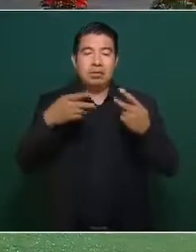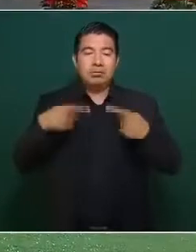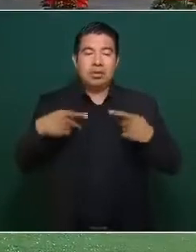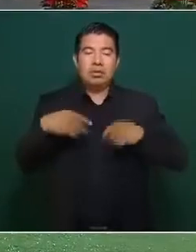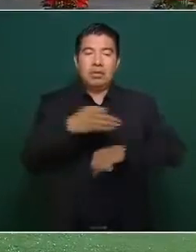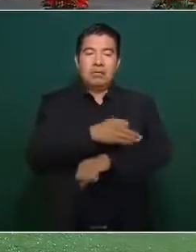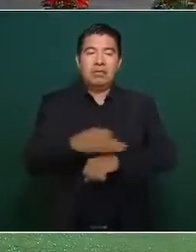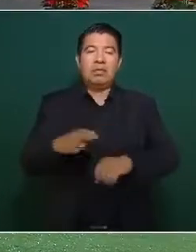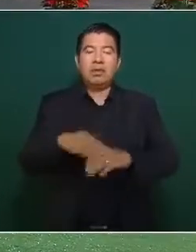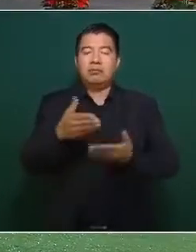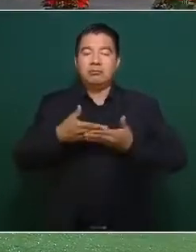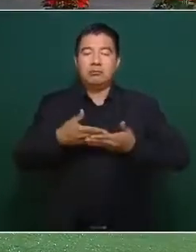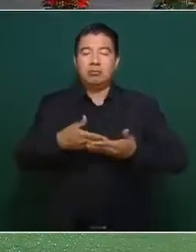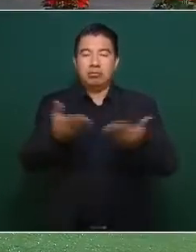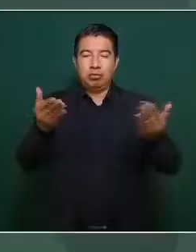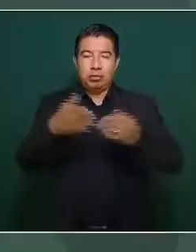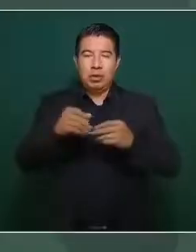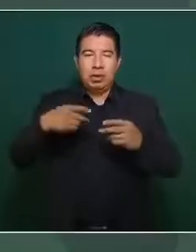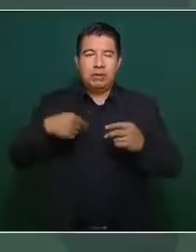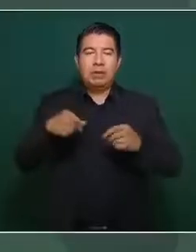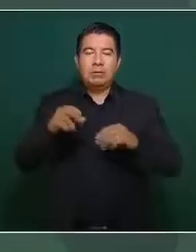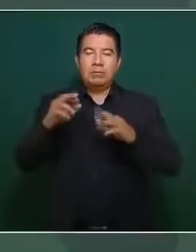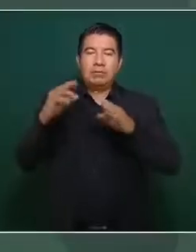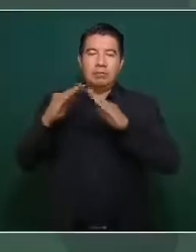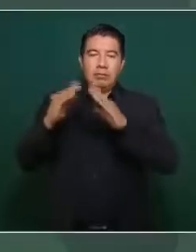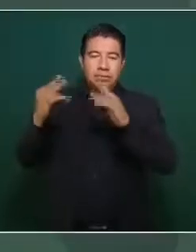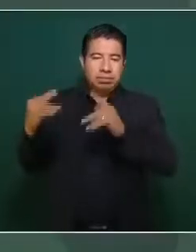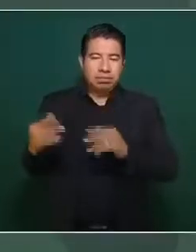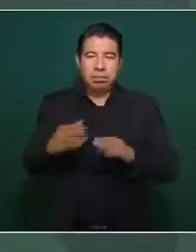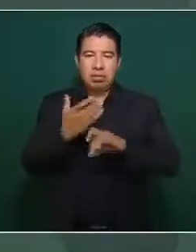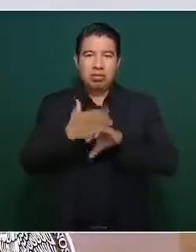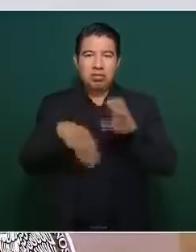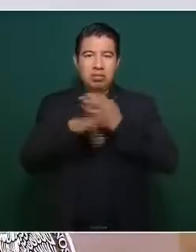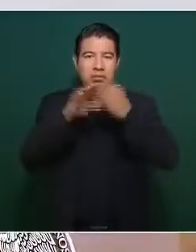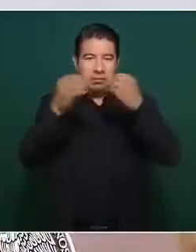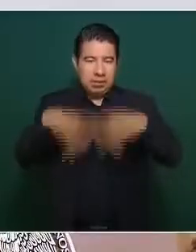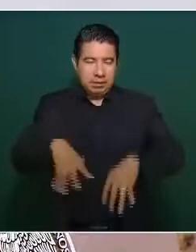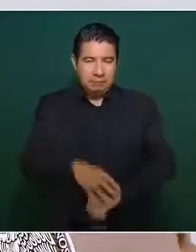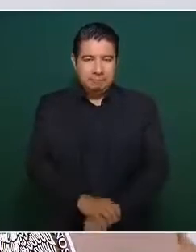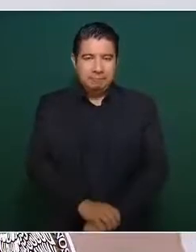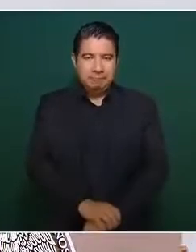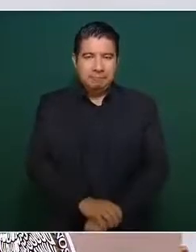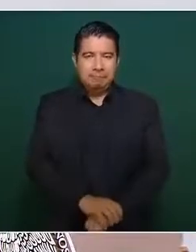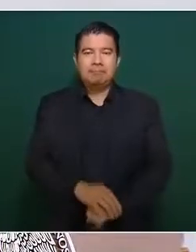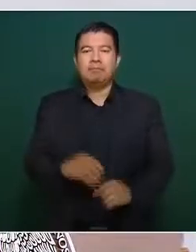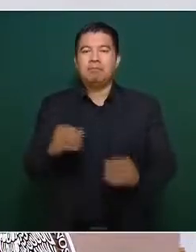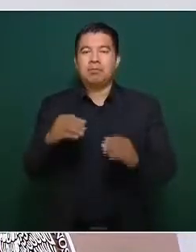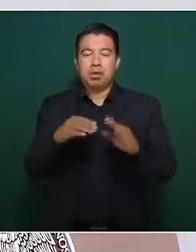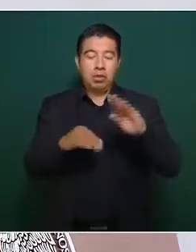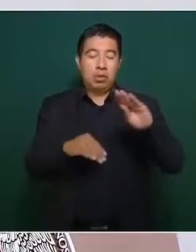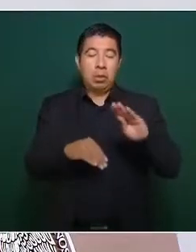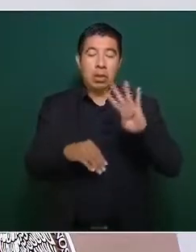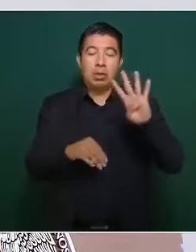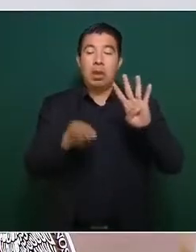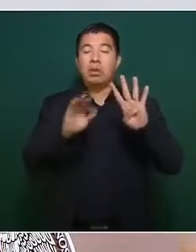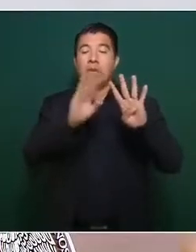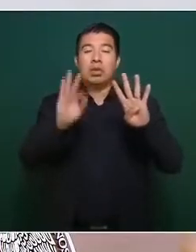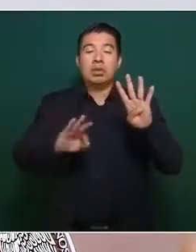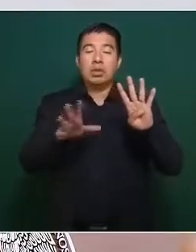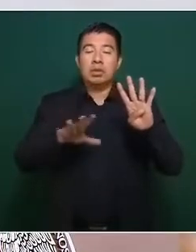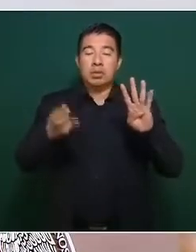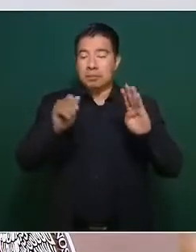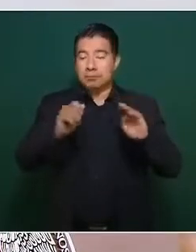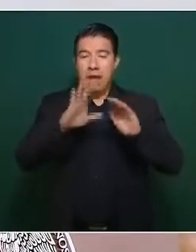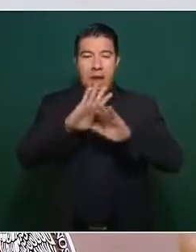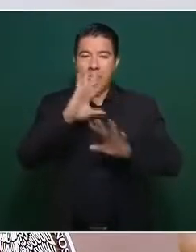las familias damnificadas. Aquí podemos ver el 94% de todos los paquetes